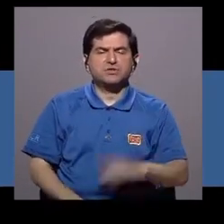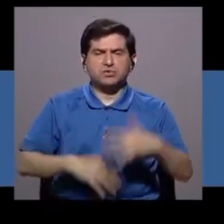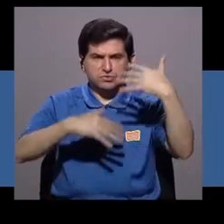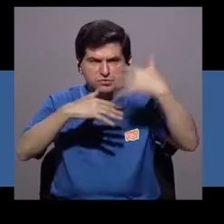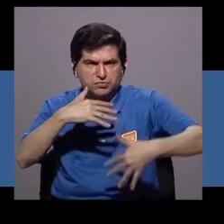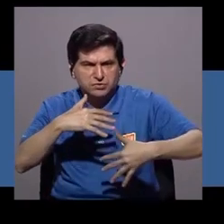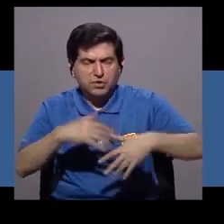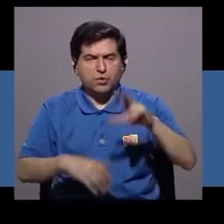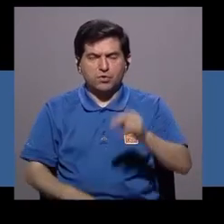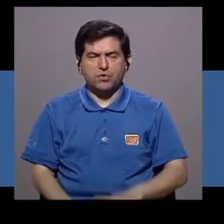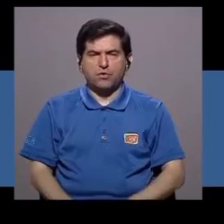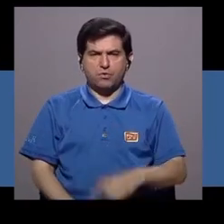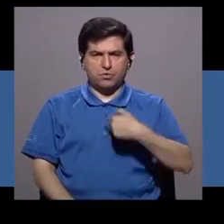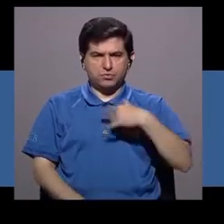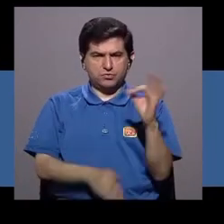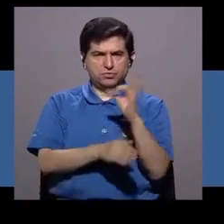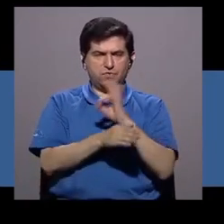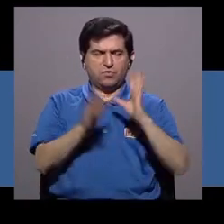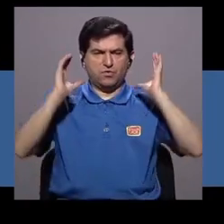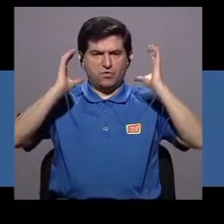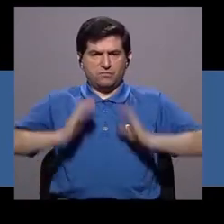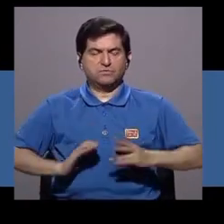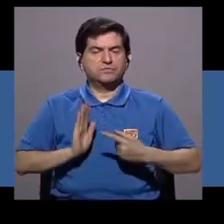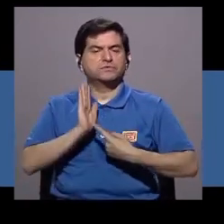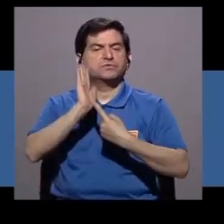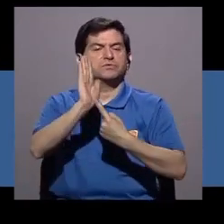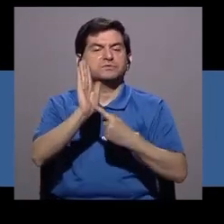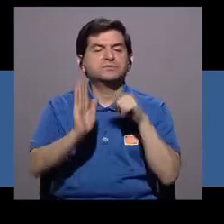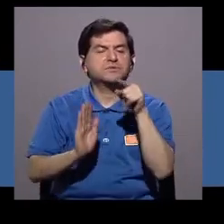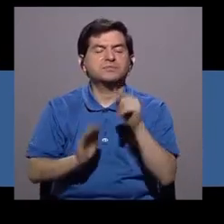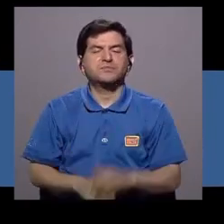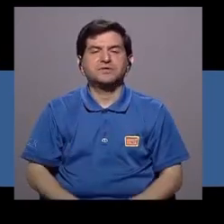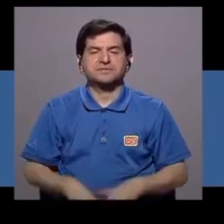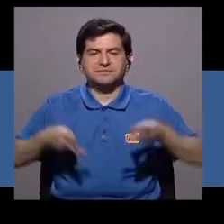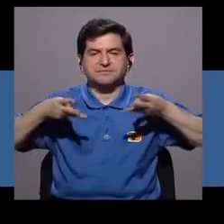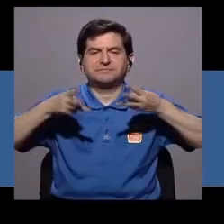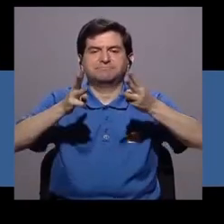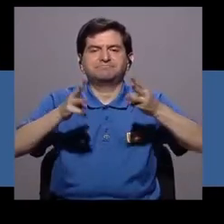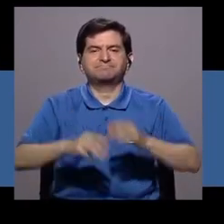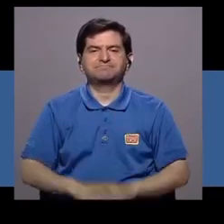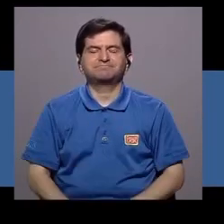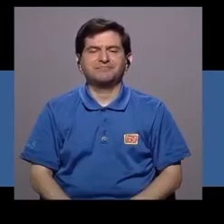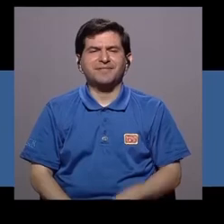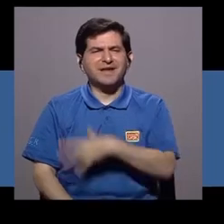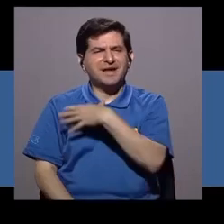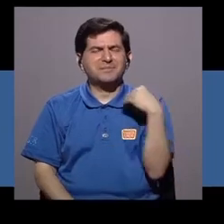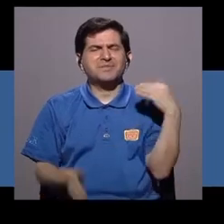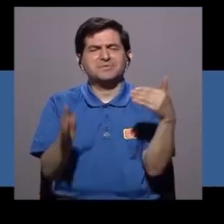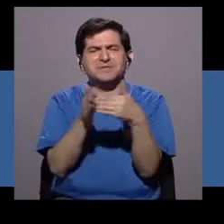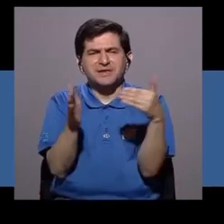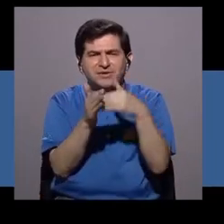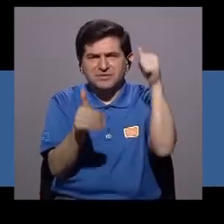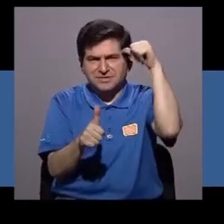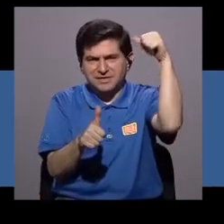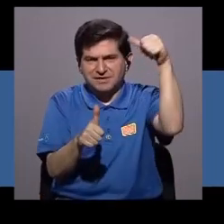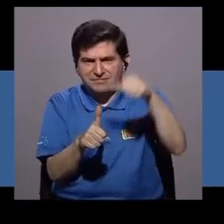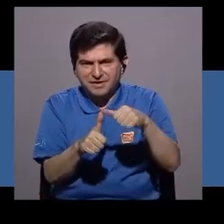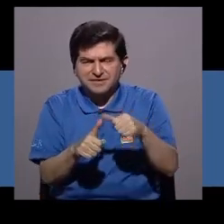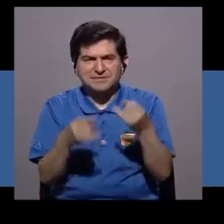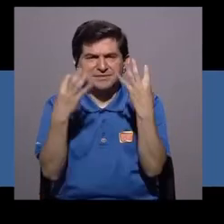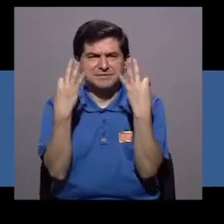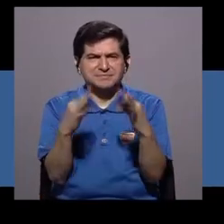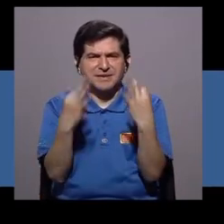funcionar mi cuerpo se va a ver transmitida en este método. Me gustaría retomar también para ir observando la